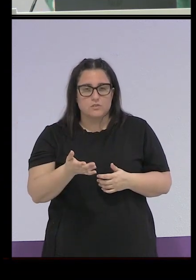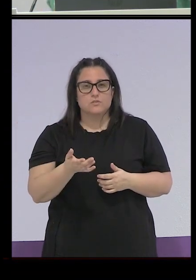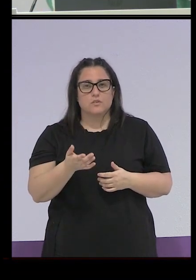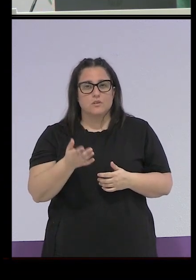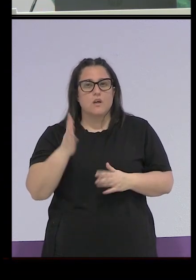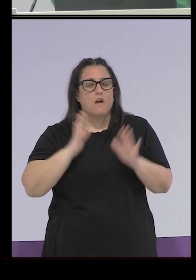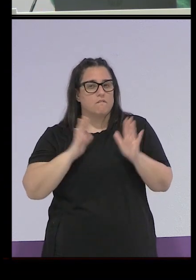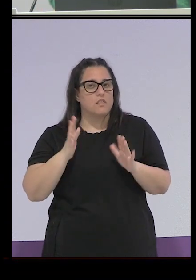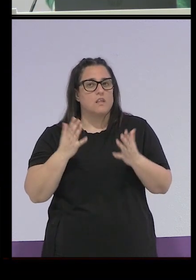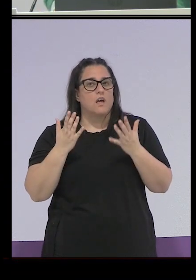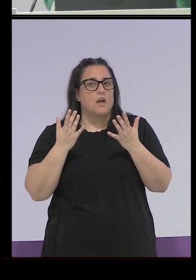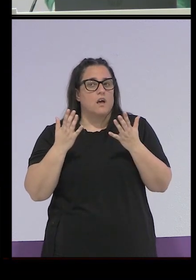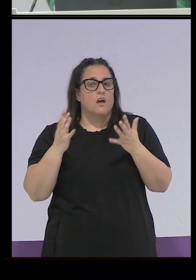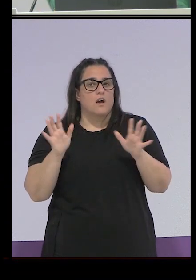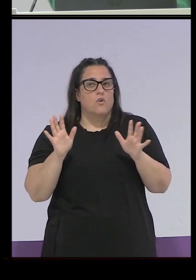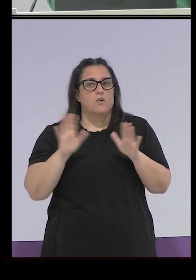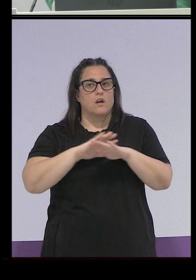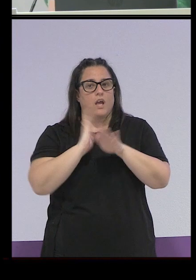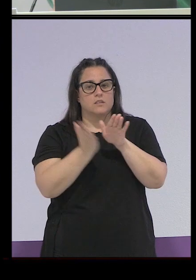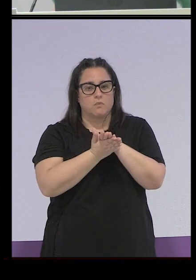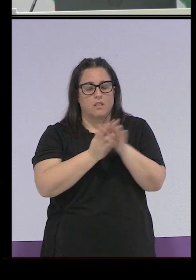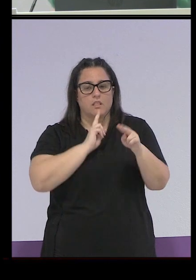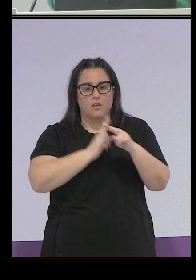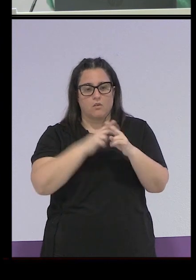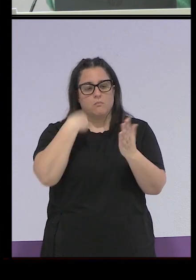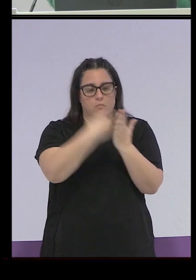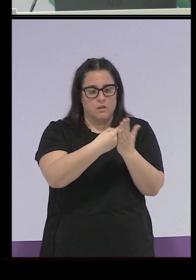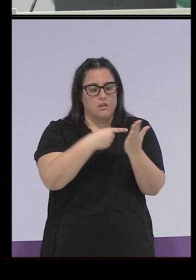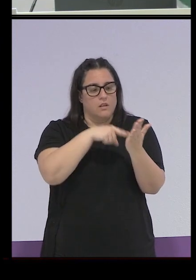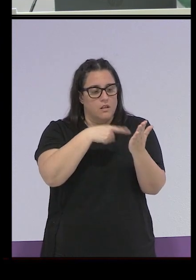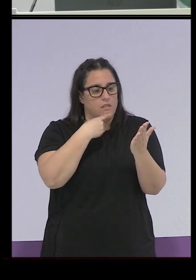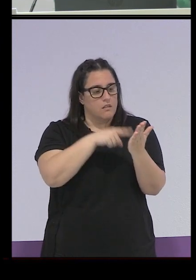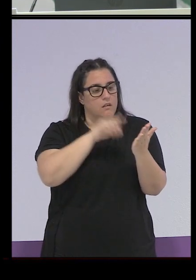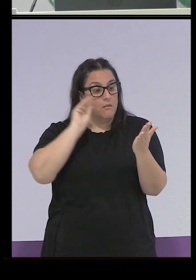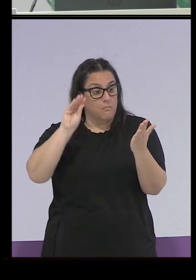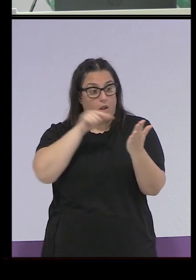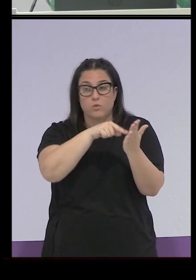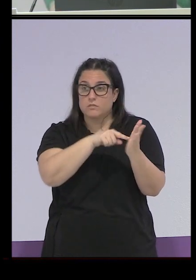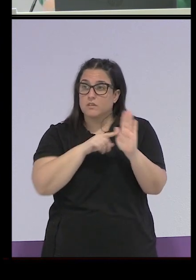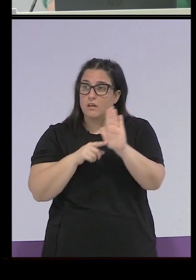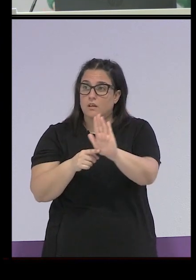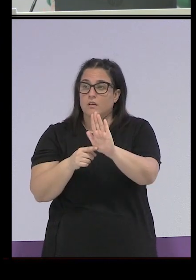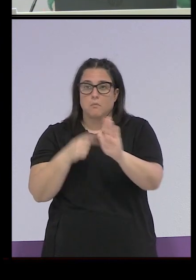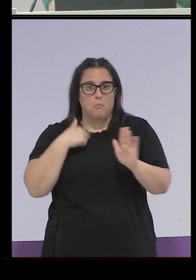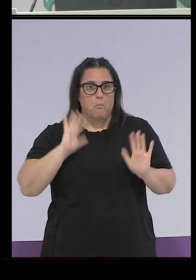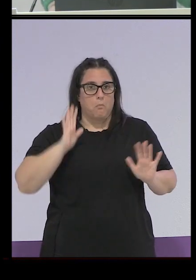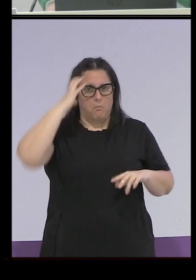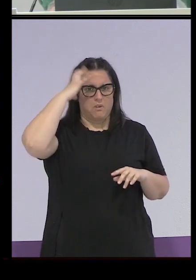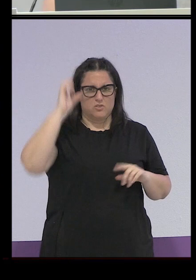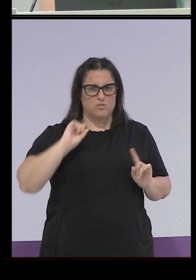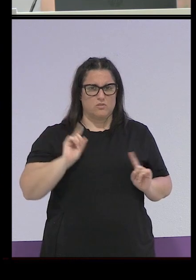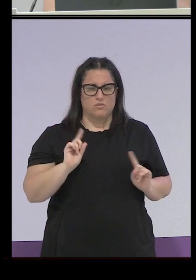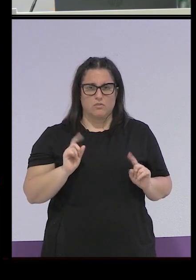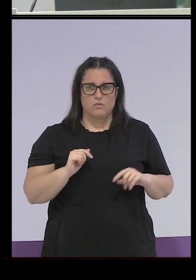incluso encontrando expedientes teniendo nombres y llegando a esas mujeres te dicen, no, no, yo el patronato, es, no, no, tú el